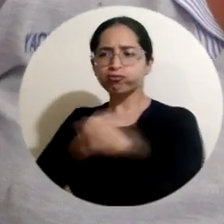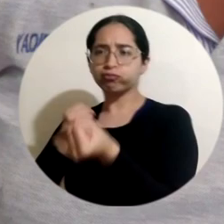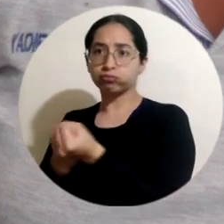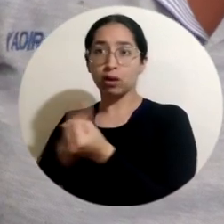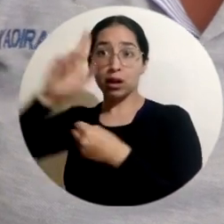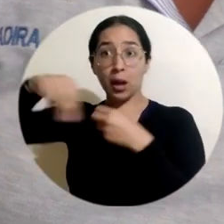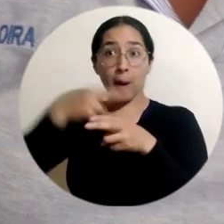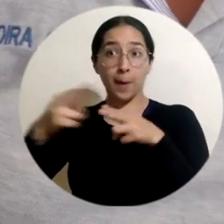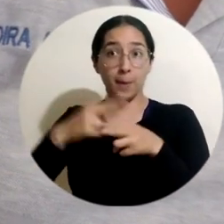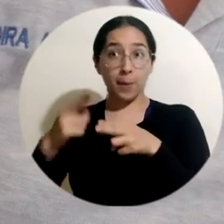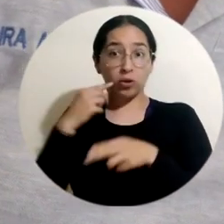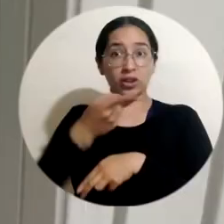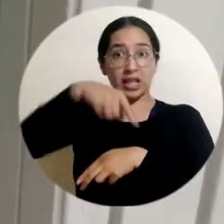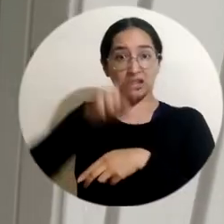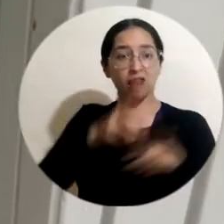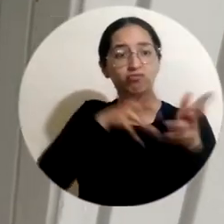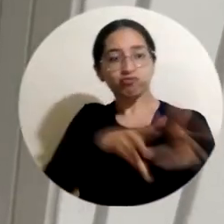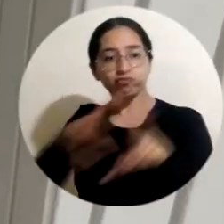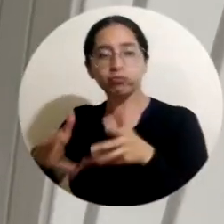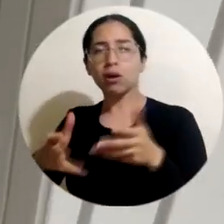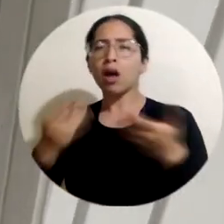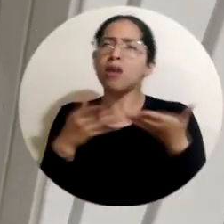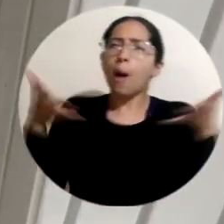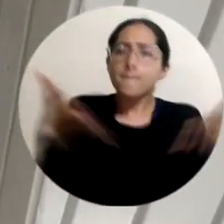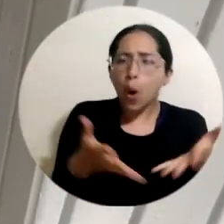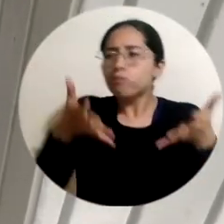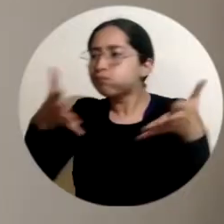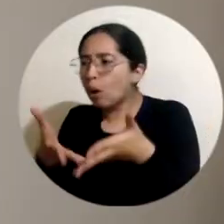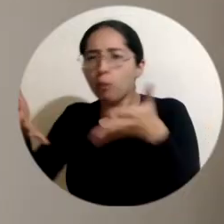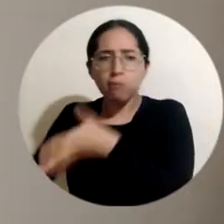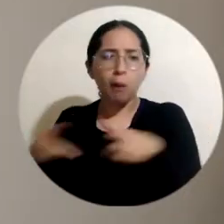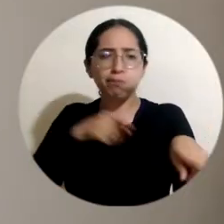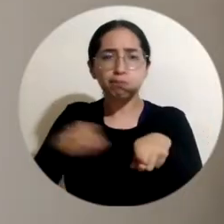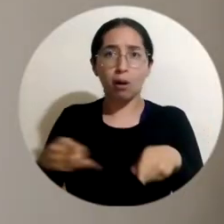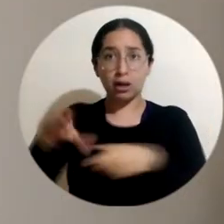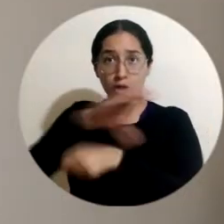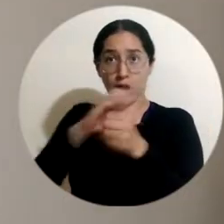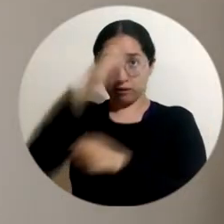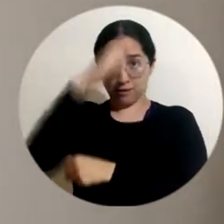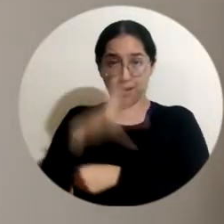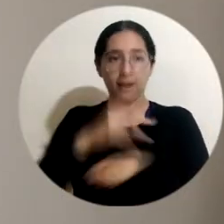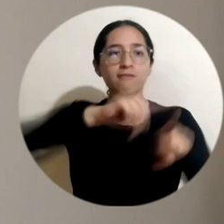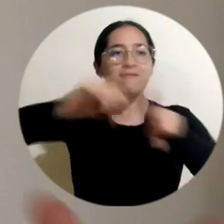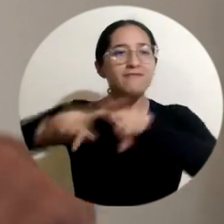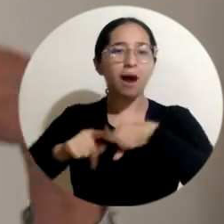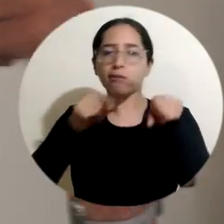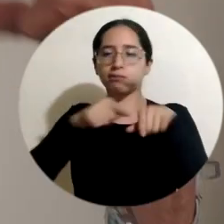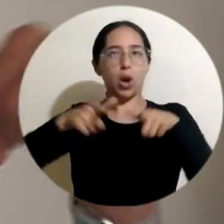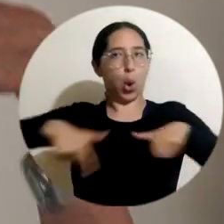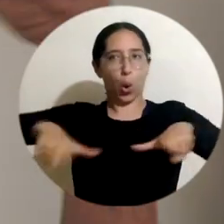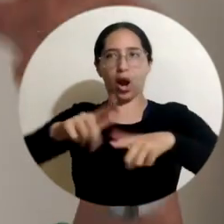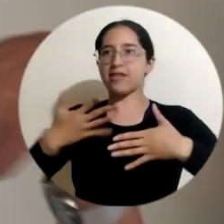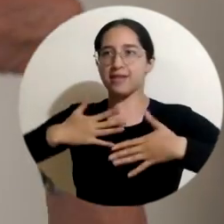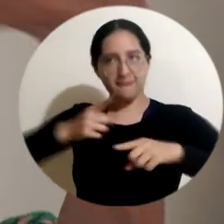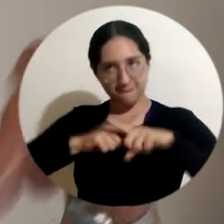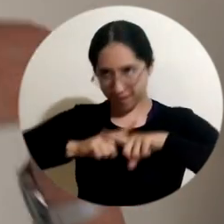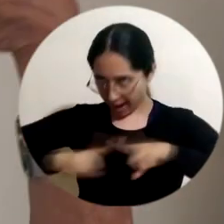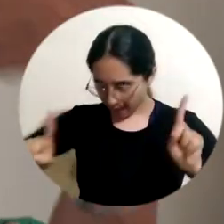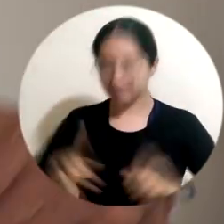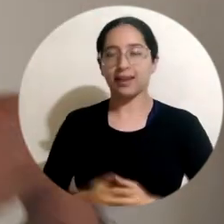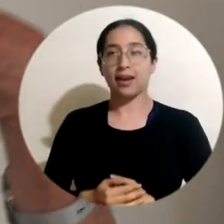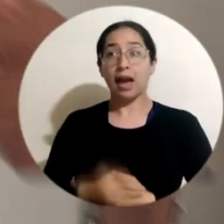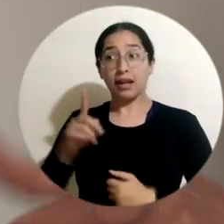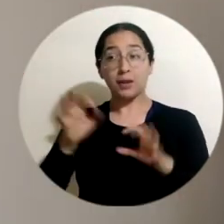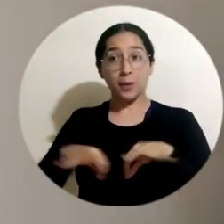próximos días realizarán intervenciones en distintos puntos de la ciudad. Muy bien, me alegra mucho que este espíritu continúe en el